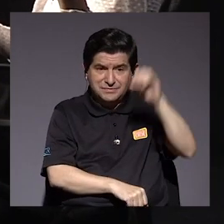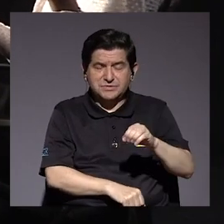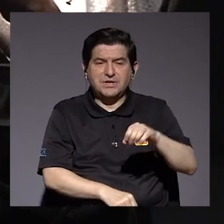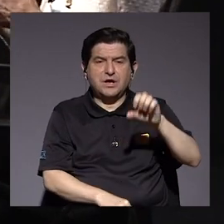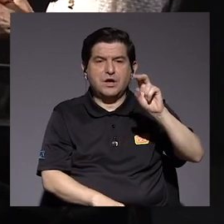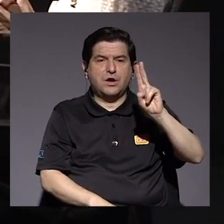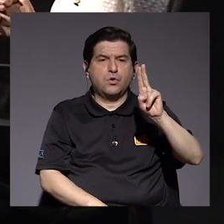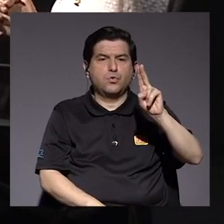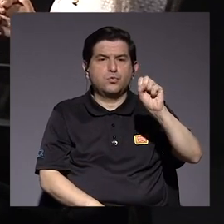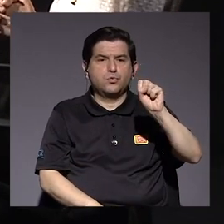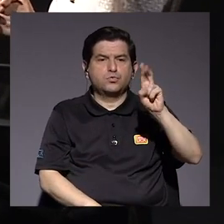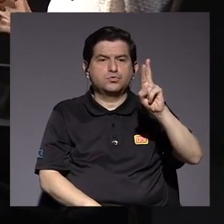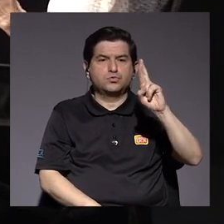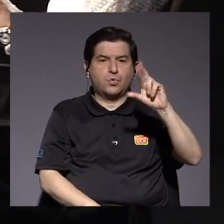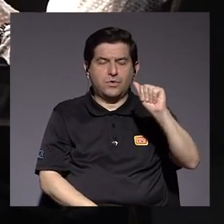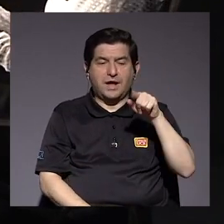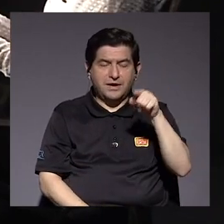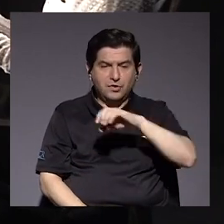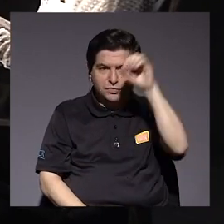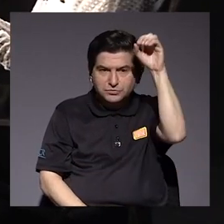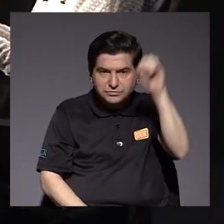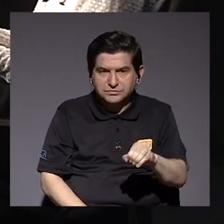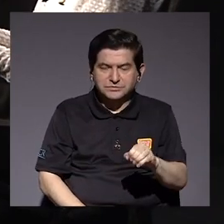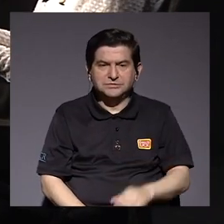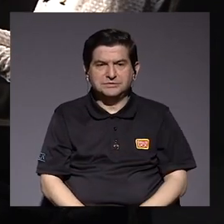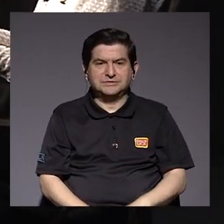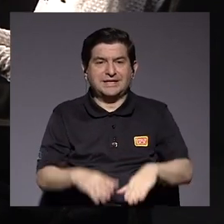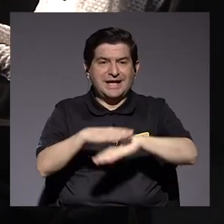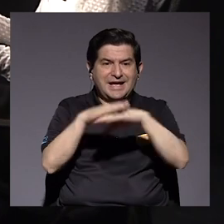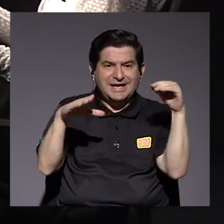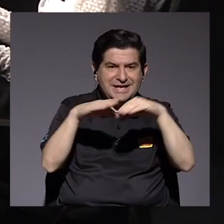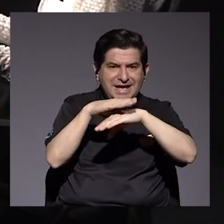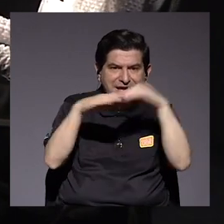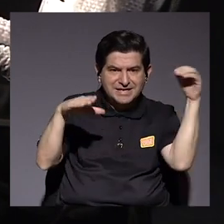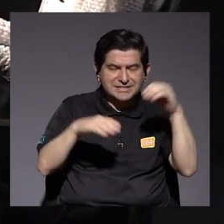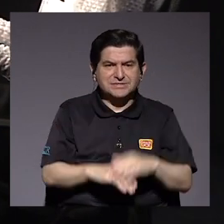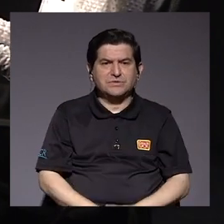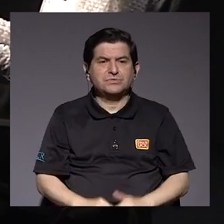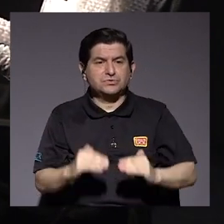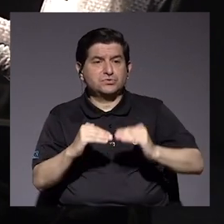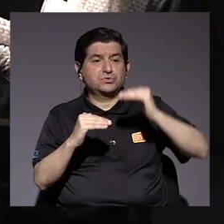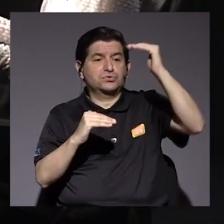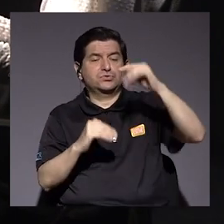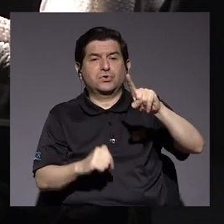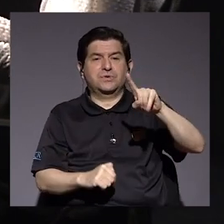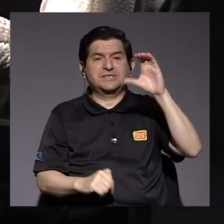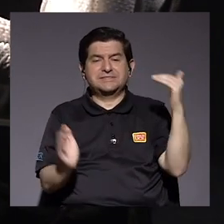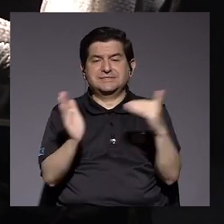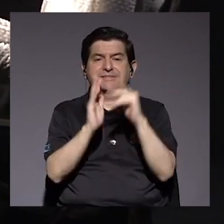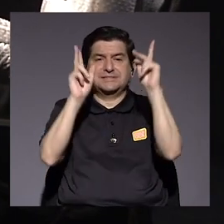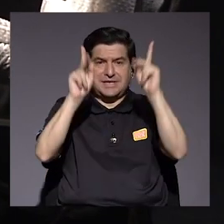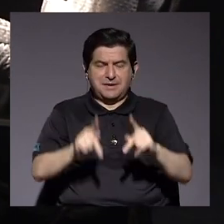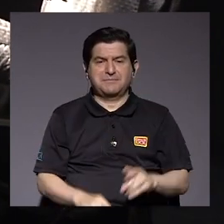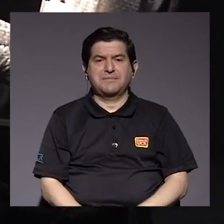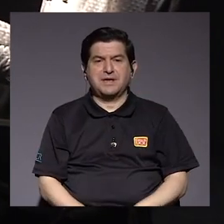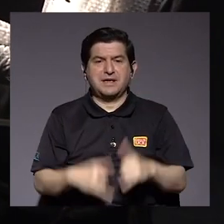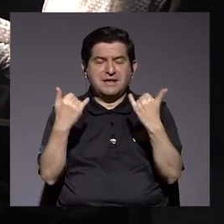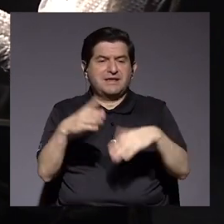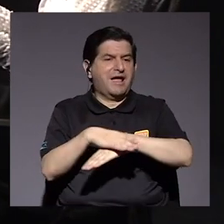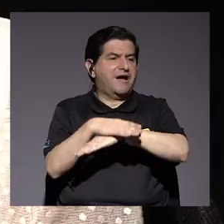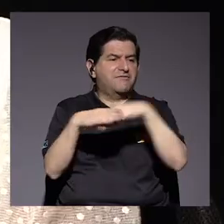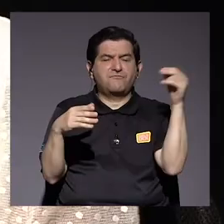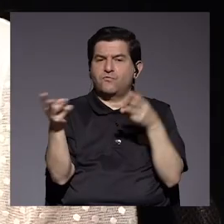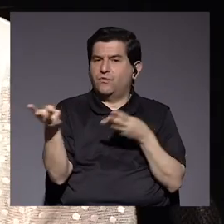de poner esa tasa de usura. se supone que con esa tasa la exclusión va a andar por encima de las 100 mil personas